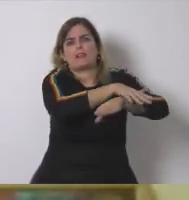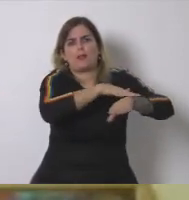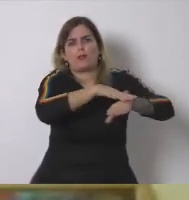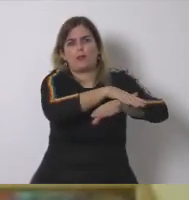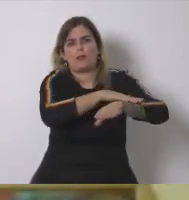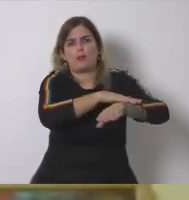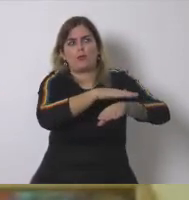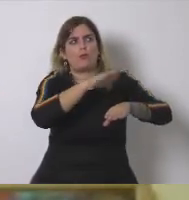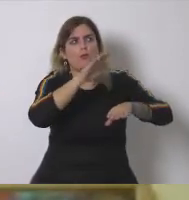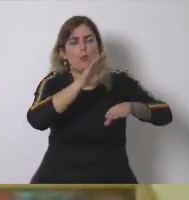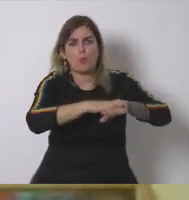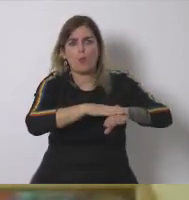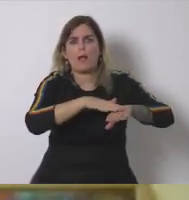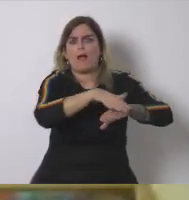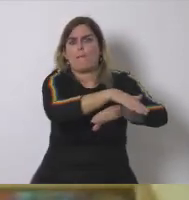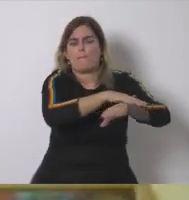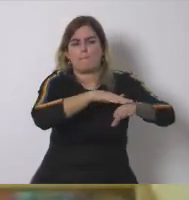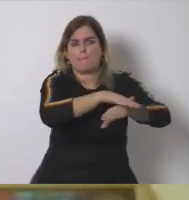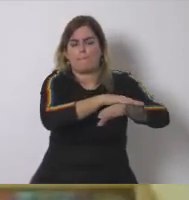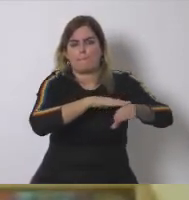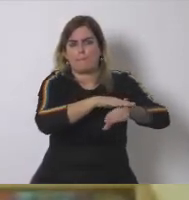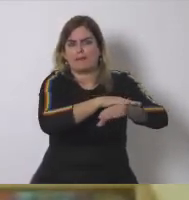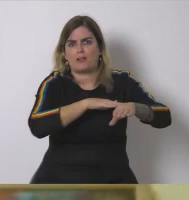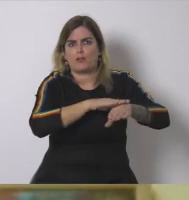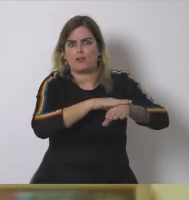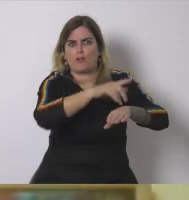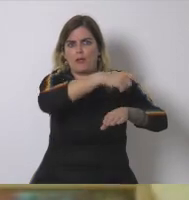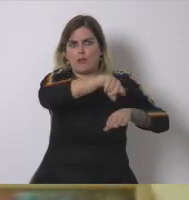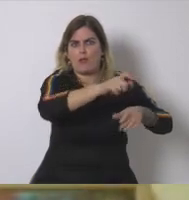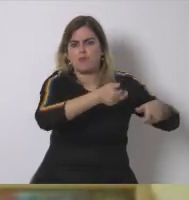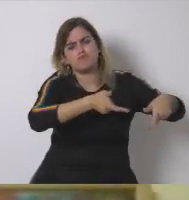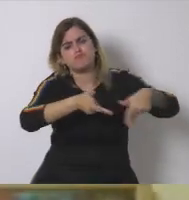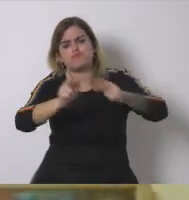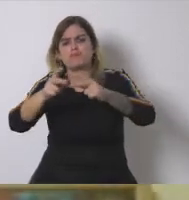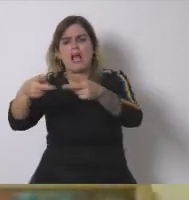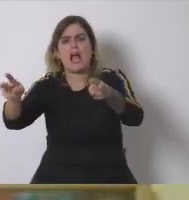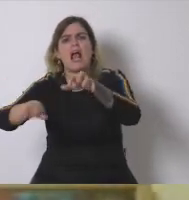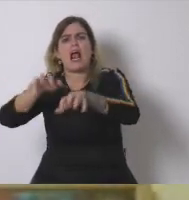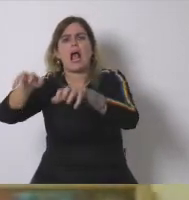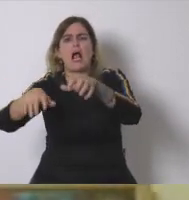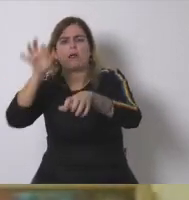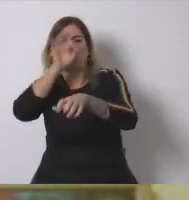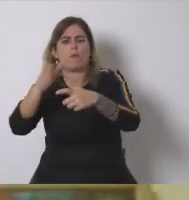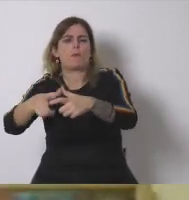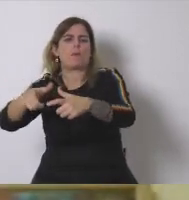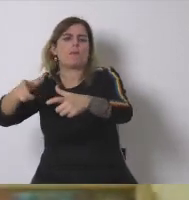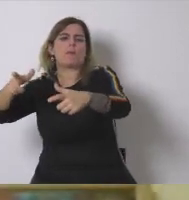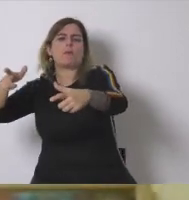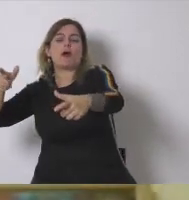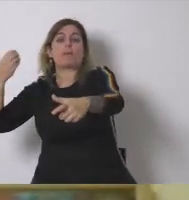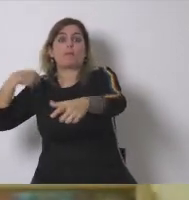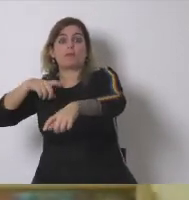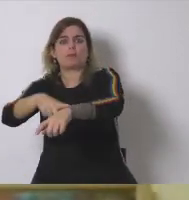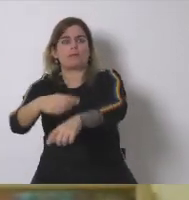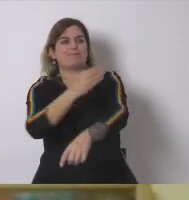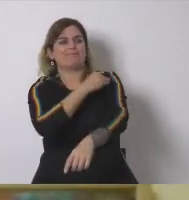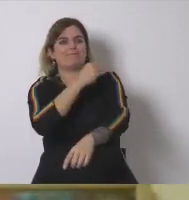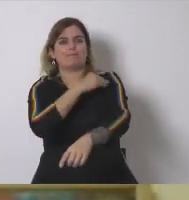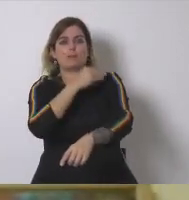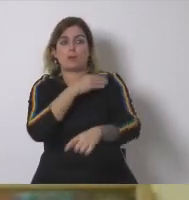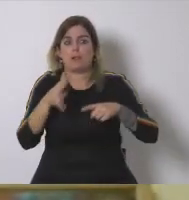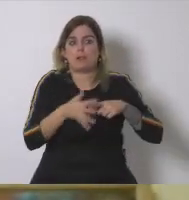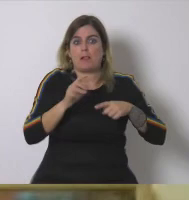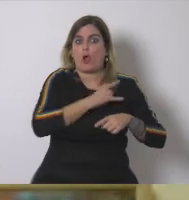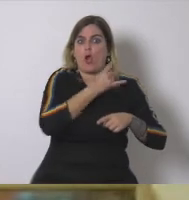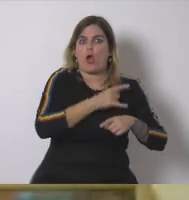que permiten que sigan creciendo las granjas las explotaciones de cerdos